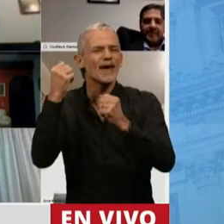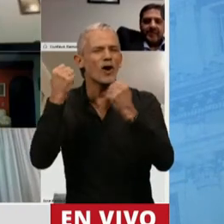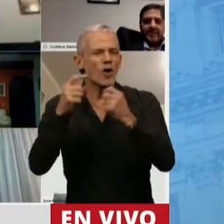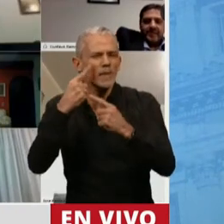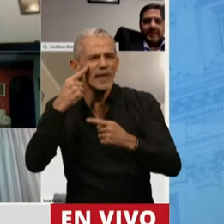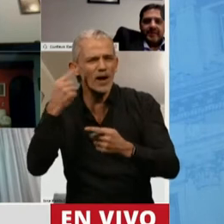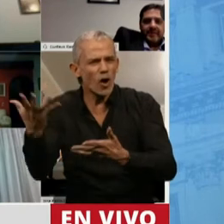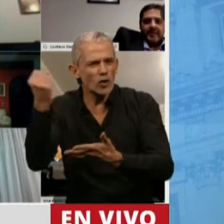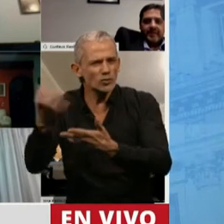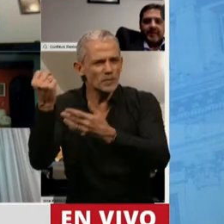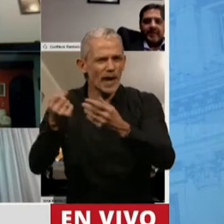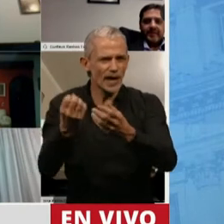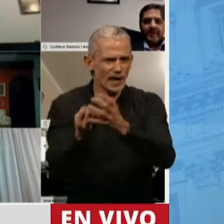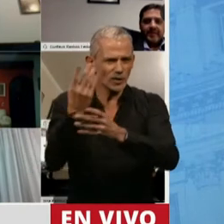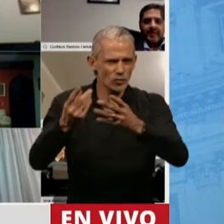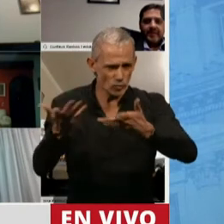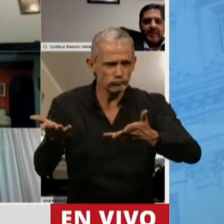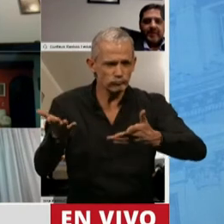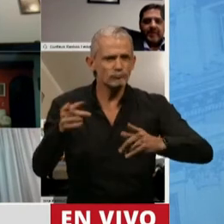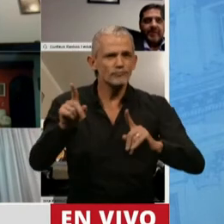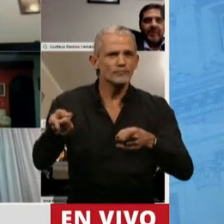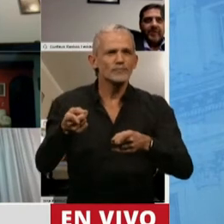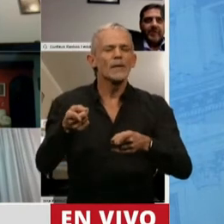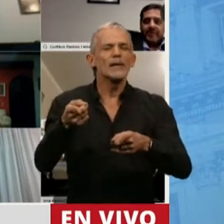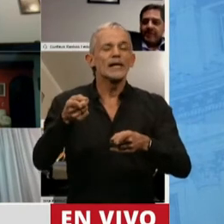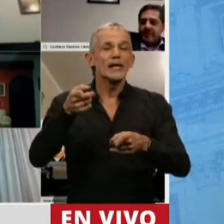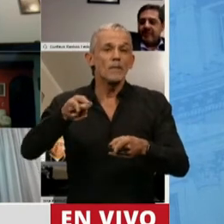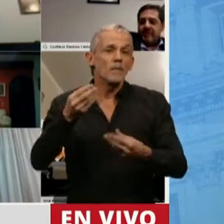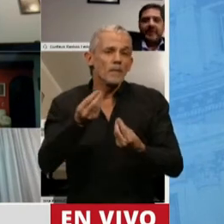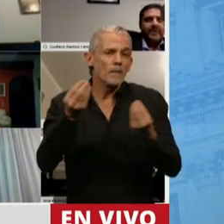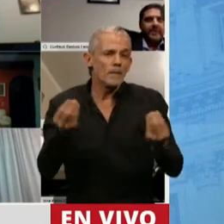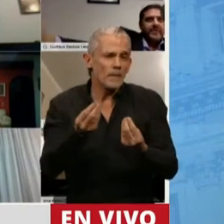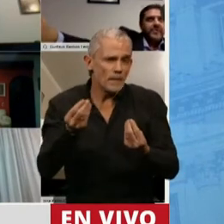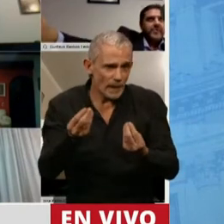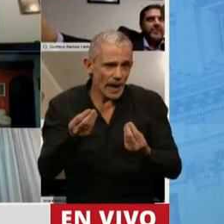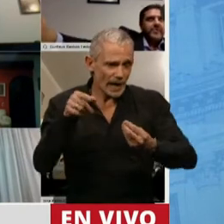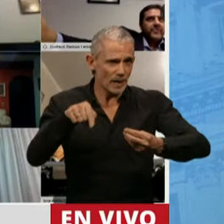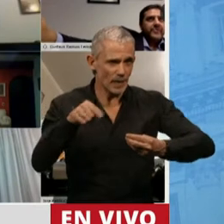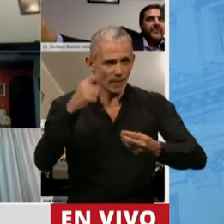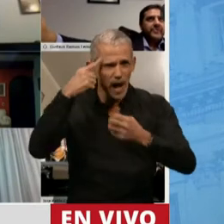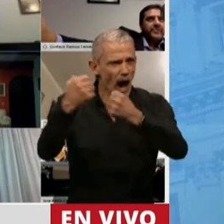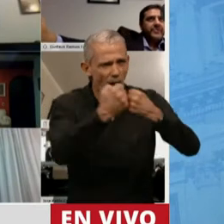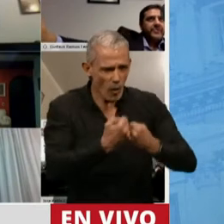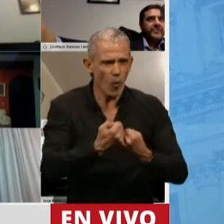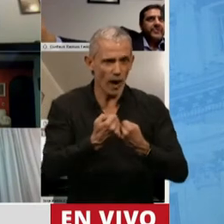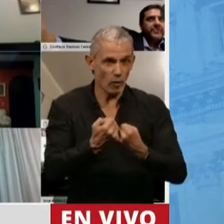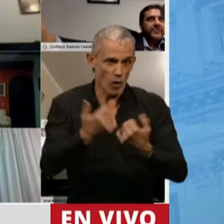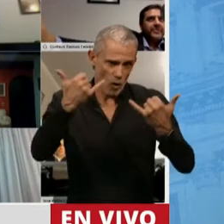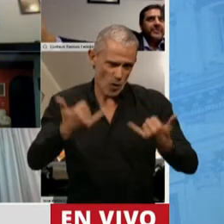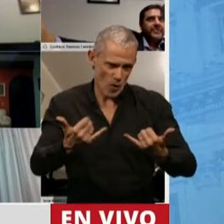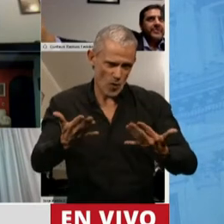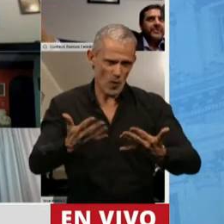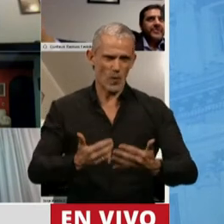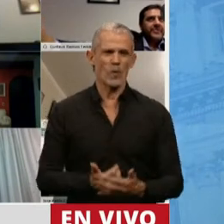por la interlocución permanente con las comisiones que participaron de este consenso alcanzado hasta este momento.